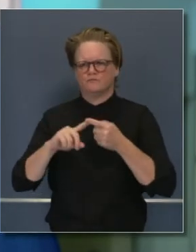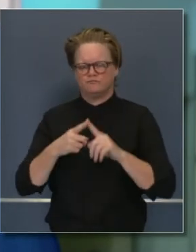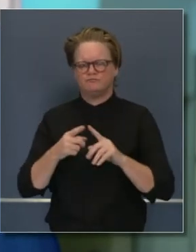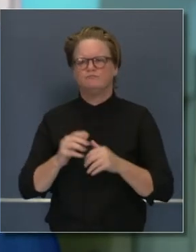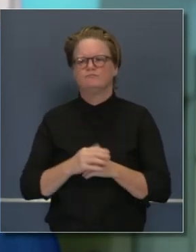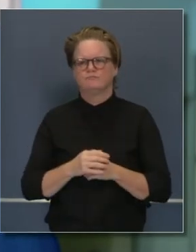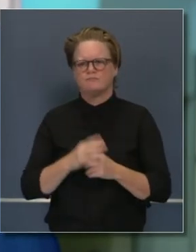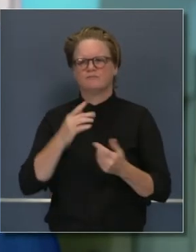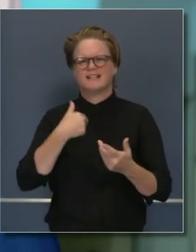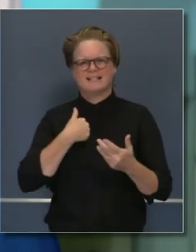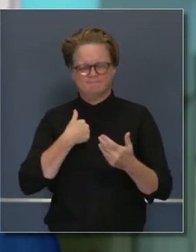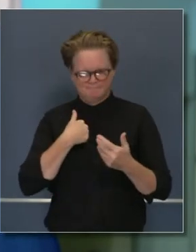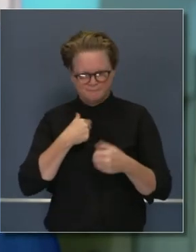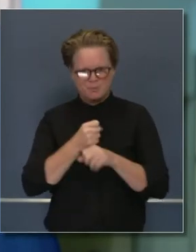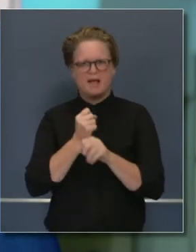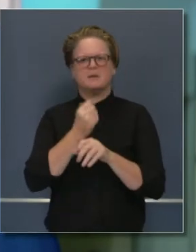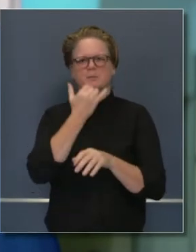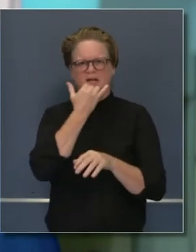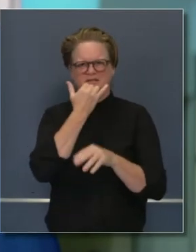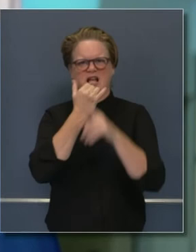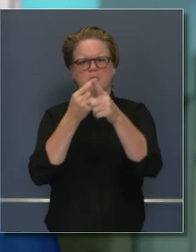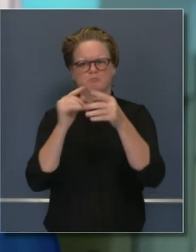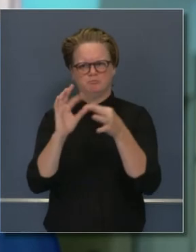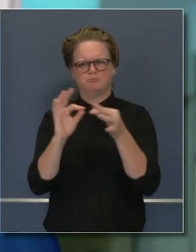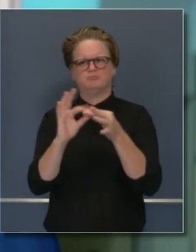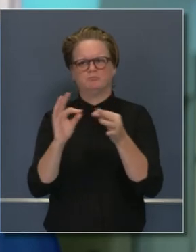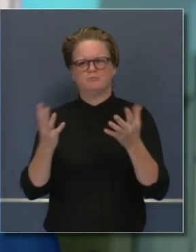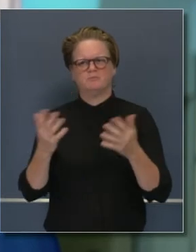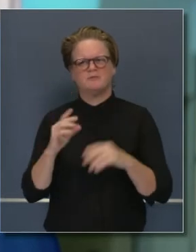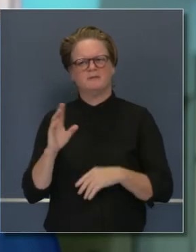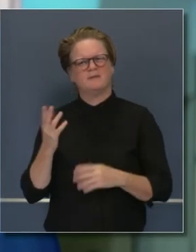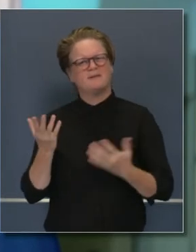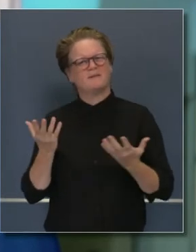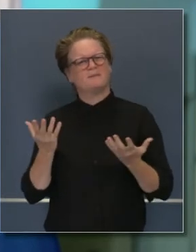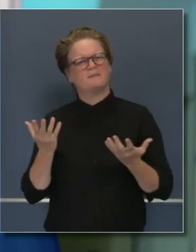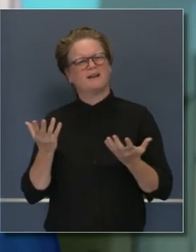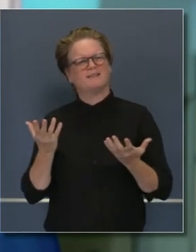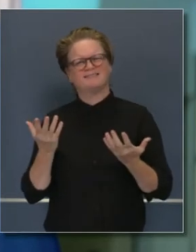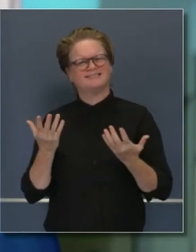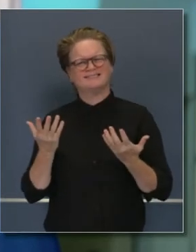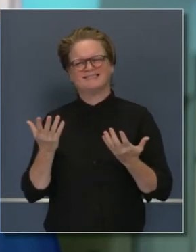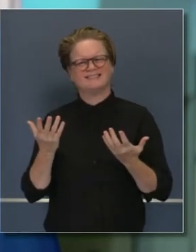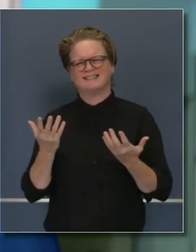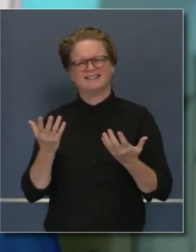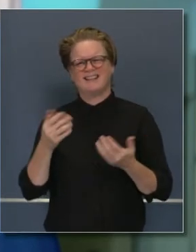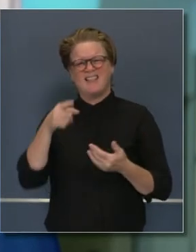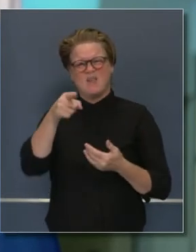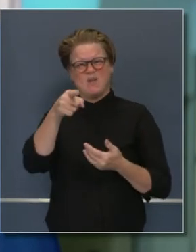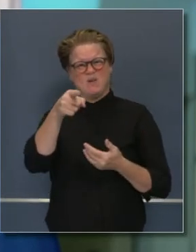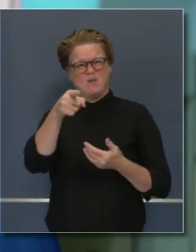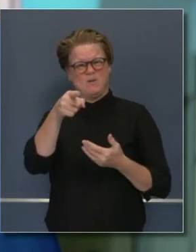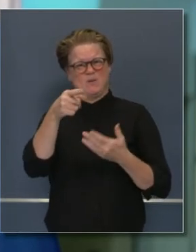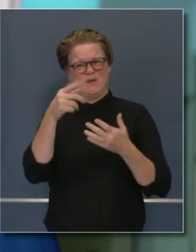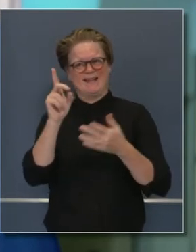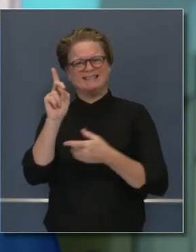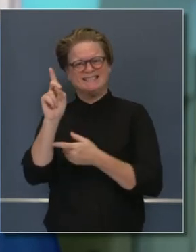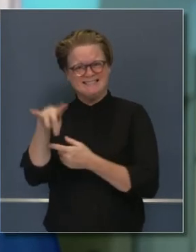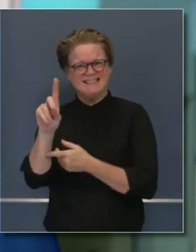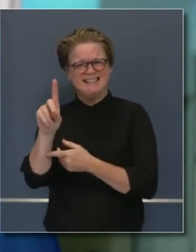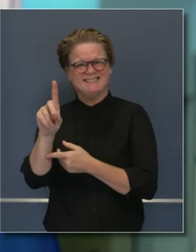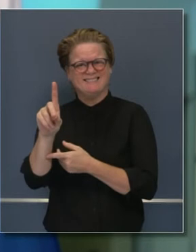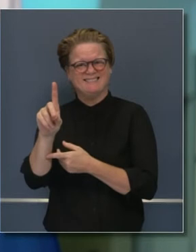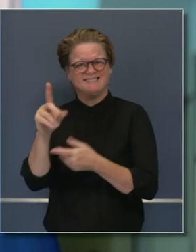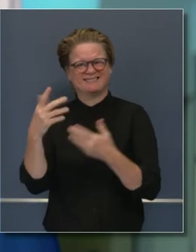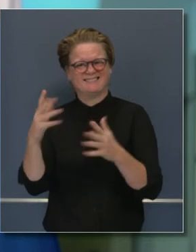celebración y ha admitido que cometió un error, pero no le preocupa el hecho que la gente va a tomar los